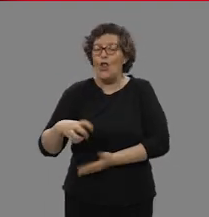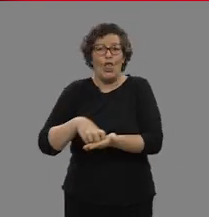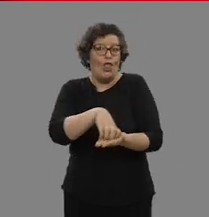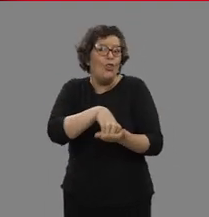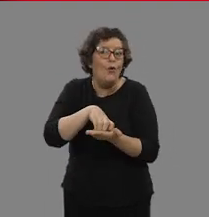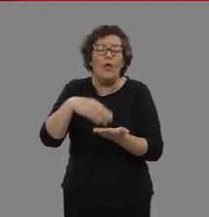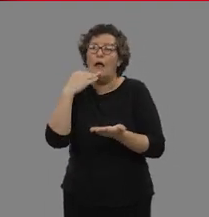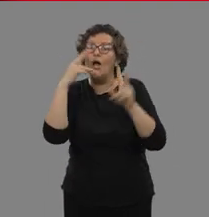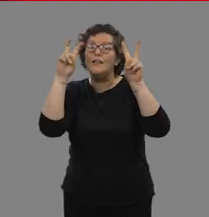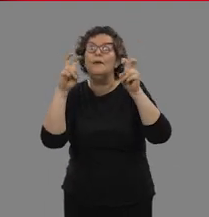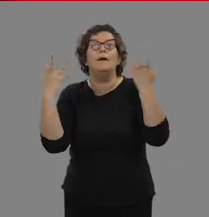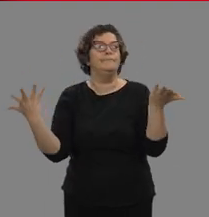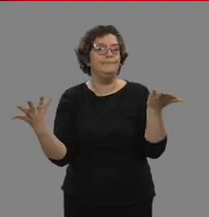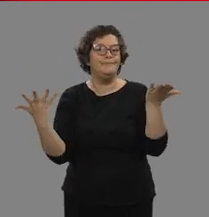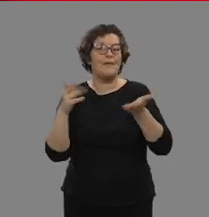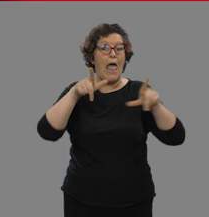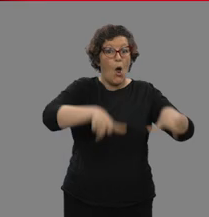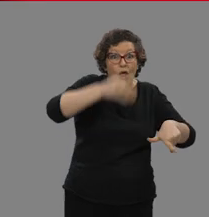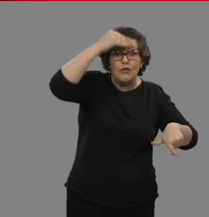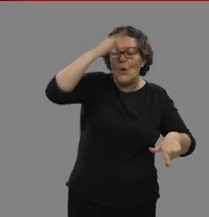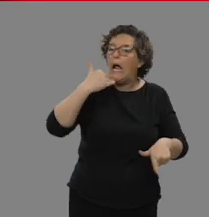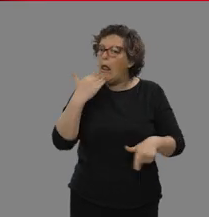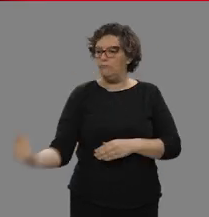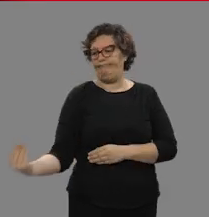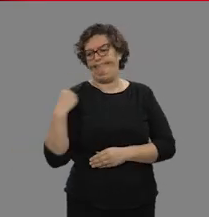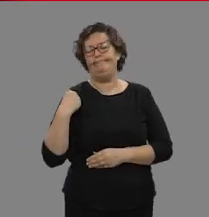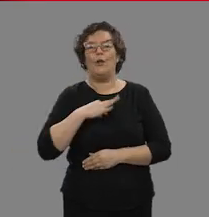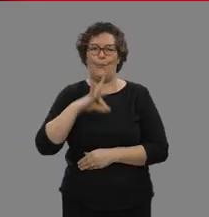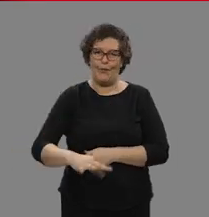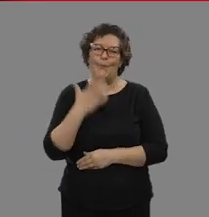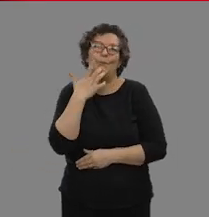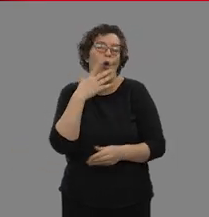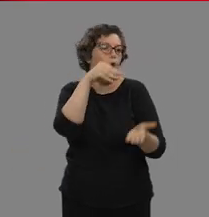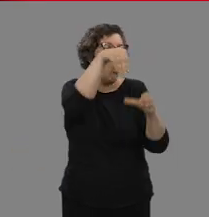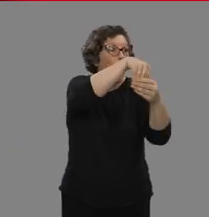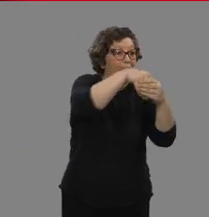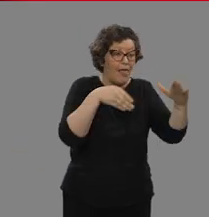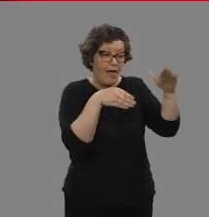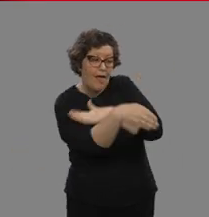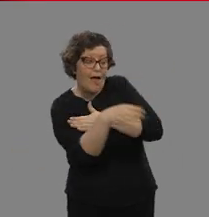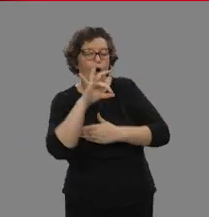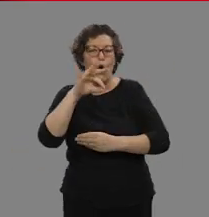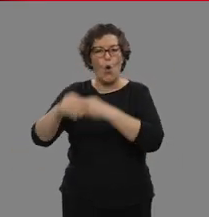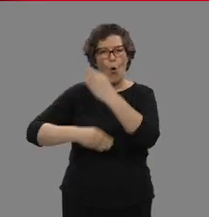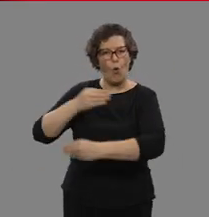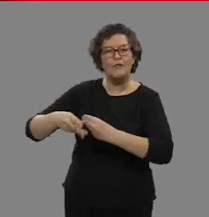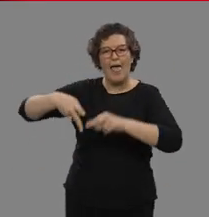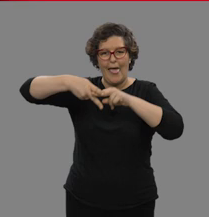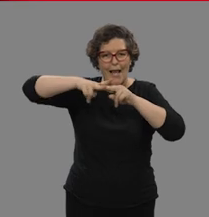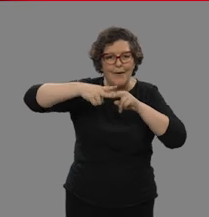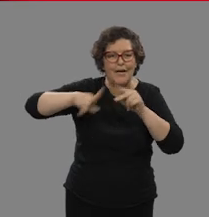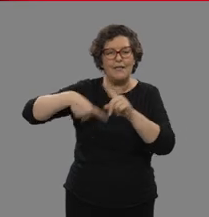surjan en lo relativo al uso de aula virtual, desde el acceso a los contenidos hasta la utilización de la